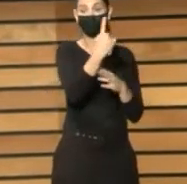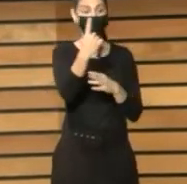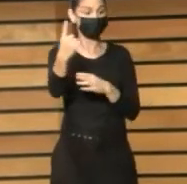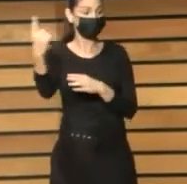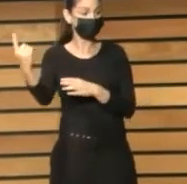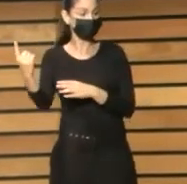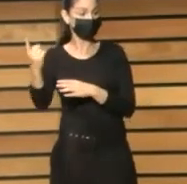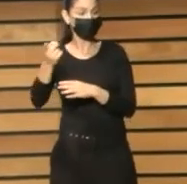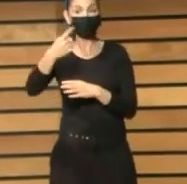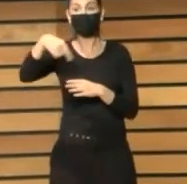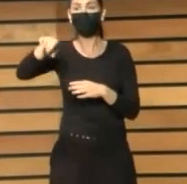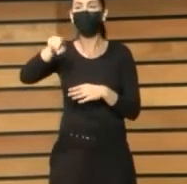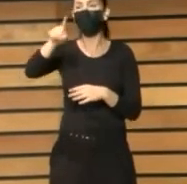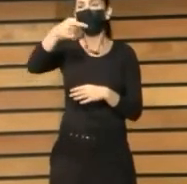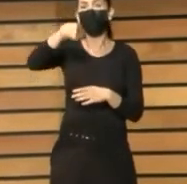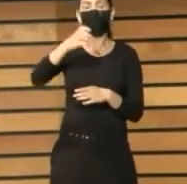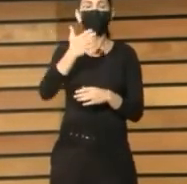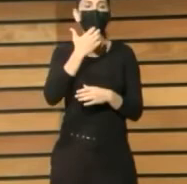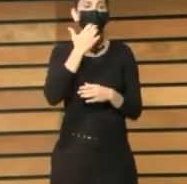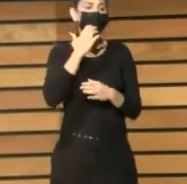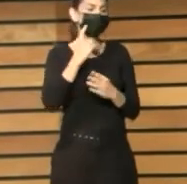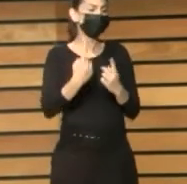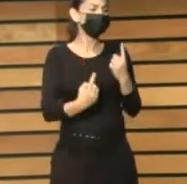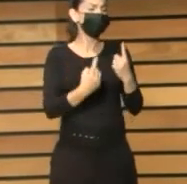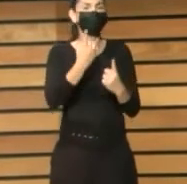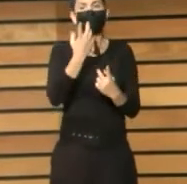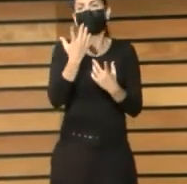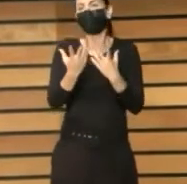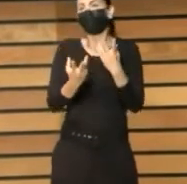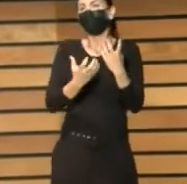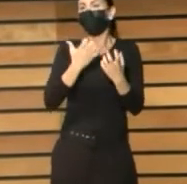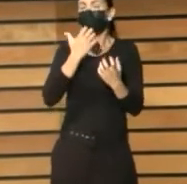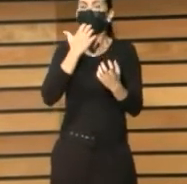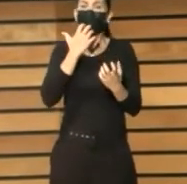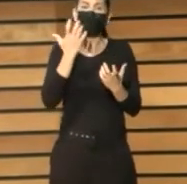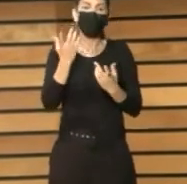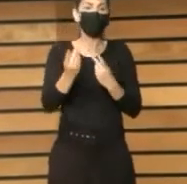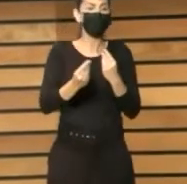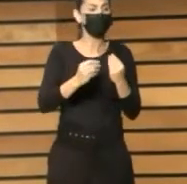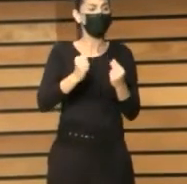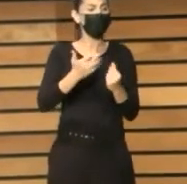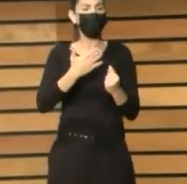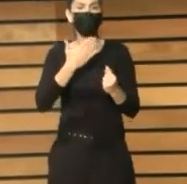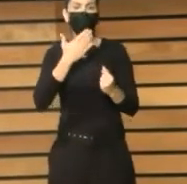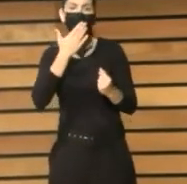ha podido sufrir algún prejuicio algún estigma